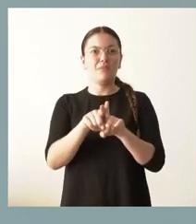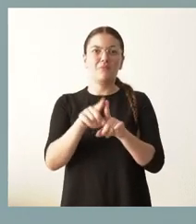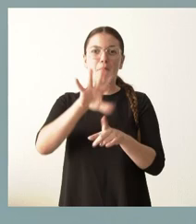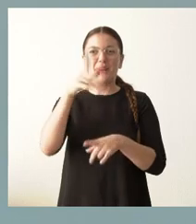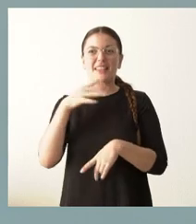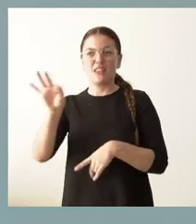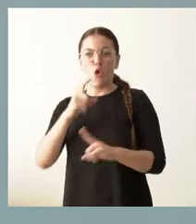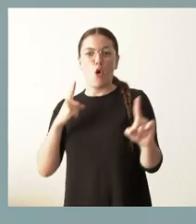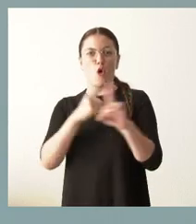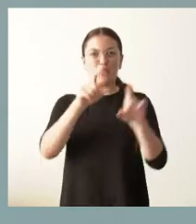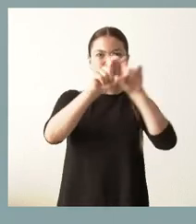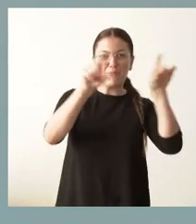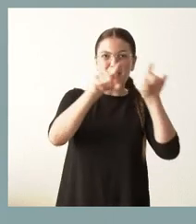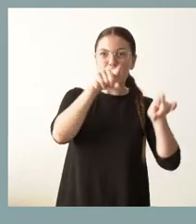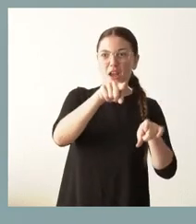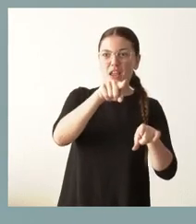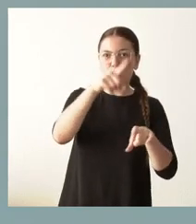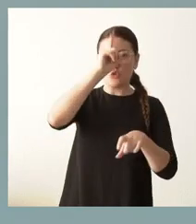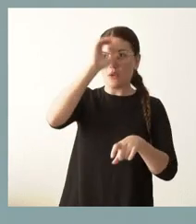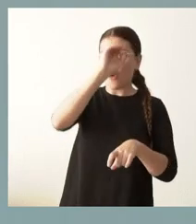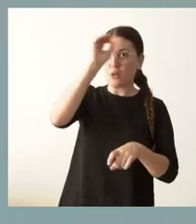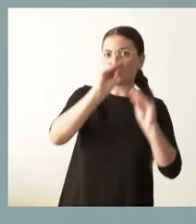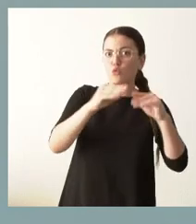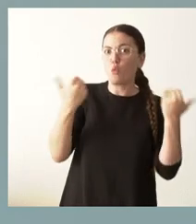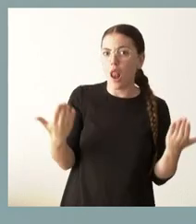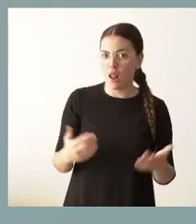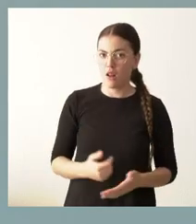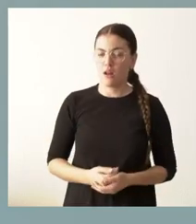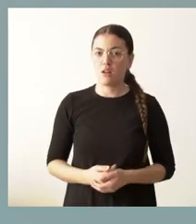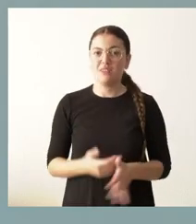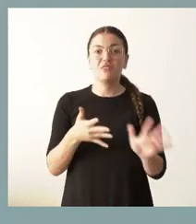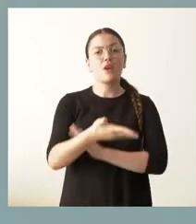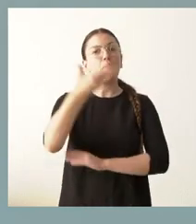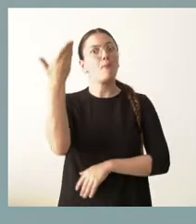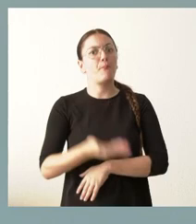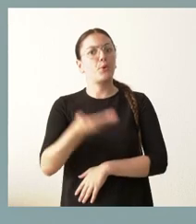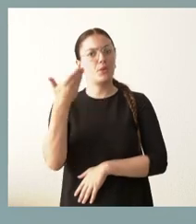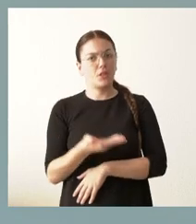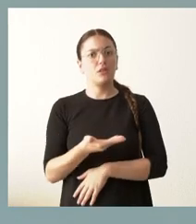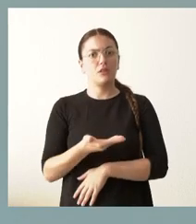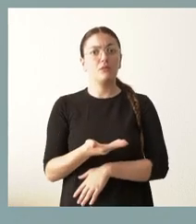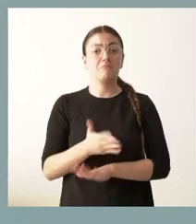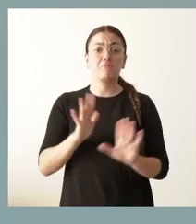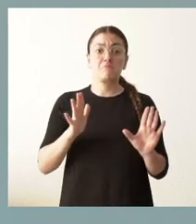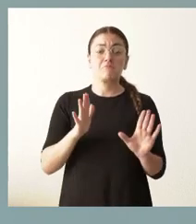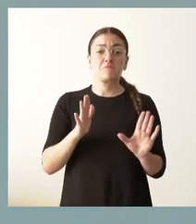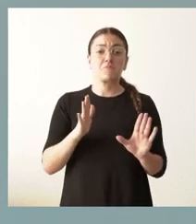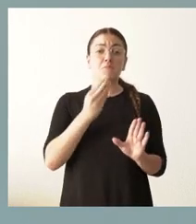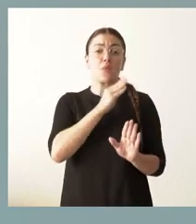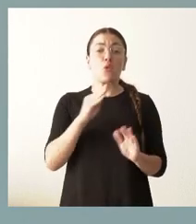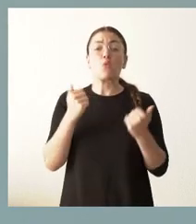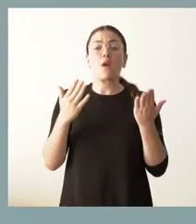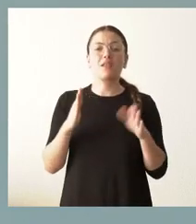sin contar con la opinión de los sectores productivos y por tanto esto es muy relevante y quizá lo oportuno sería que el Gobierno